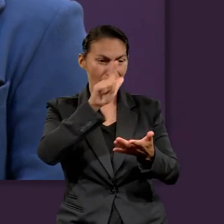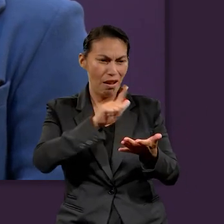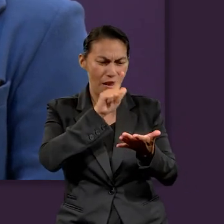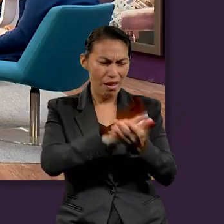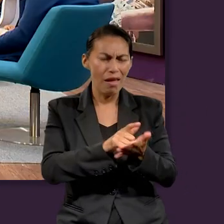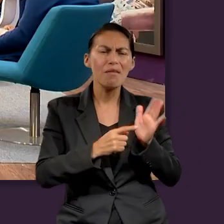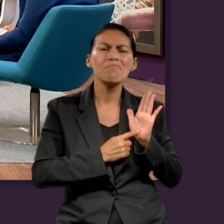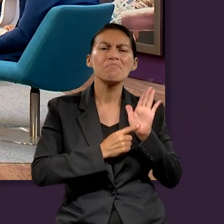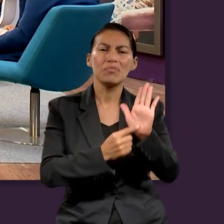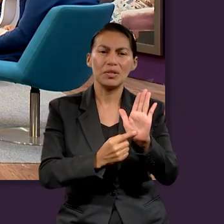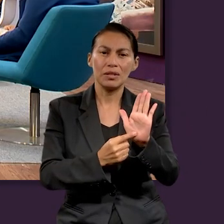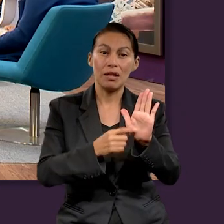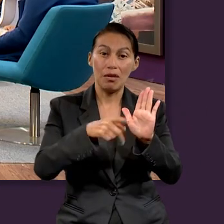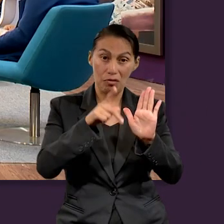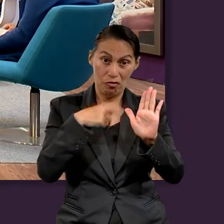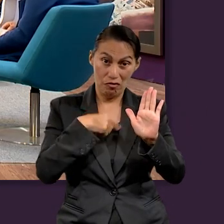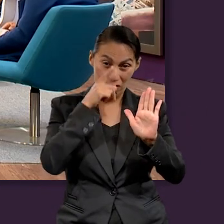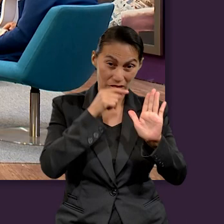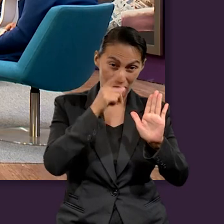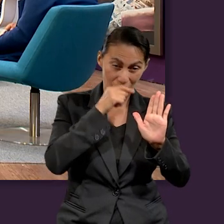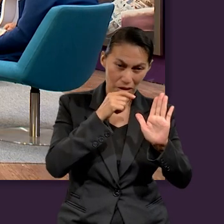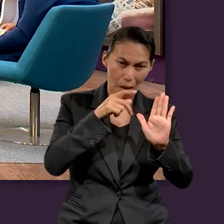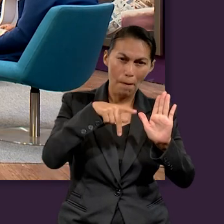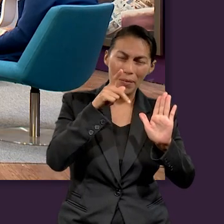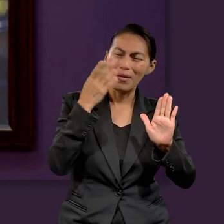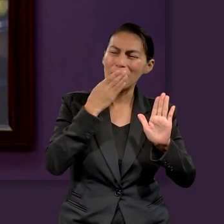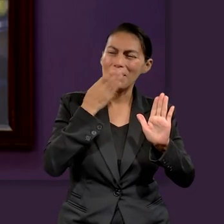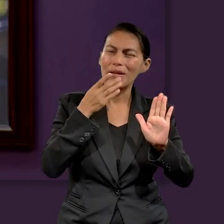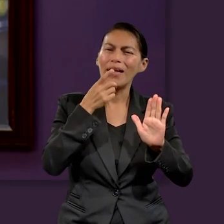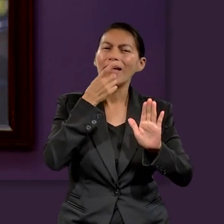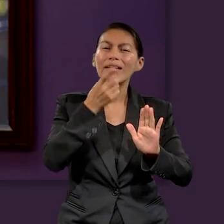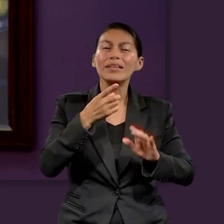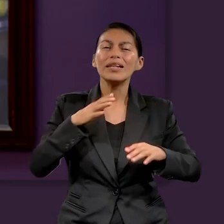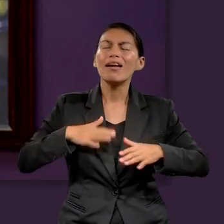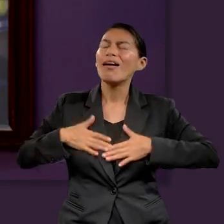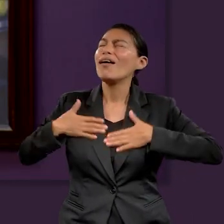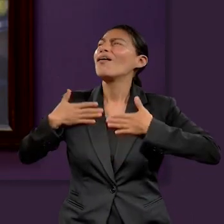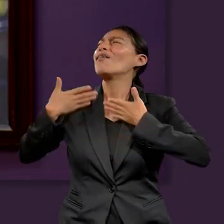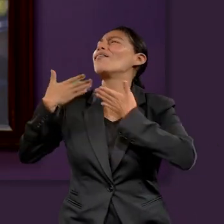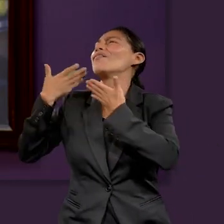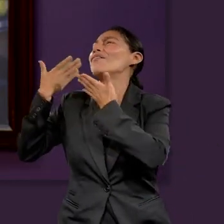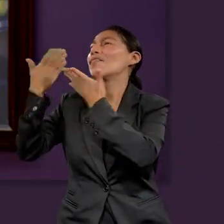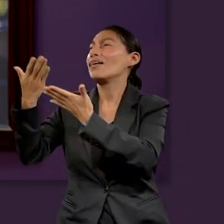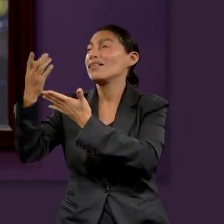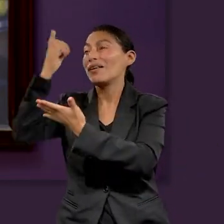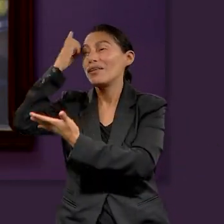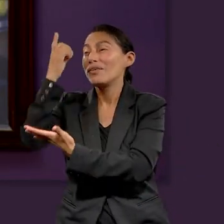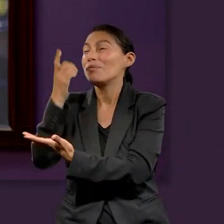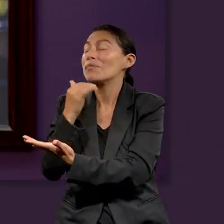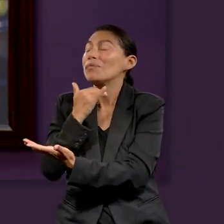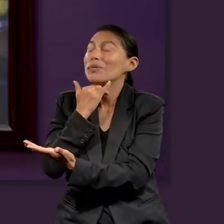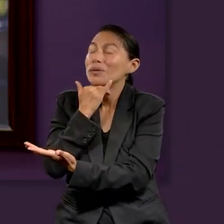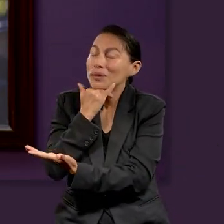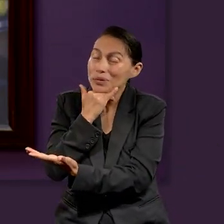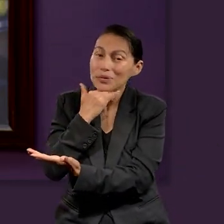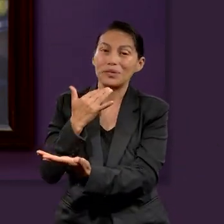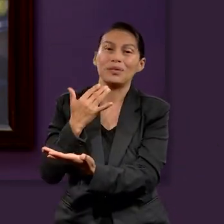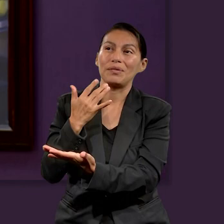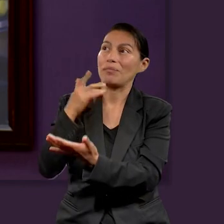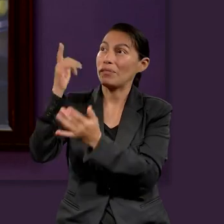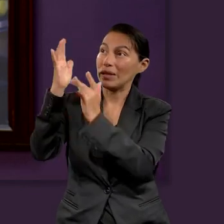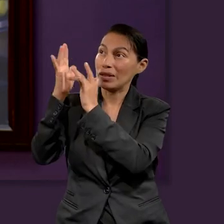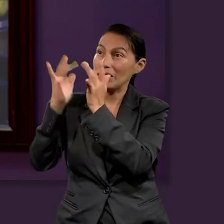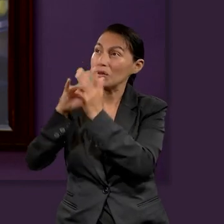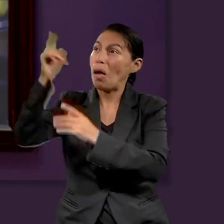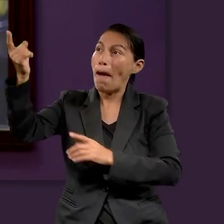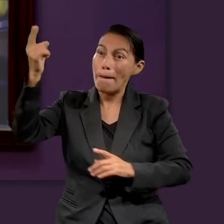que era la ley. Y ahora, pues, tenemos esa confianza en leer las Escrituras, que pues si nosotros estudiamos, nos damos cuenta que Dios es